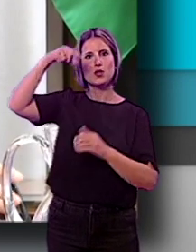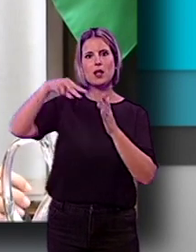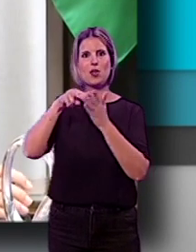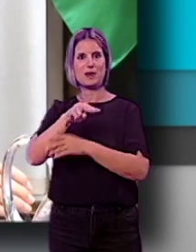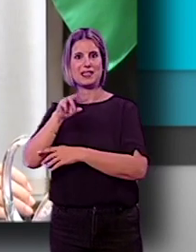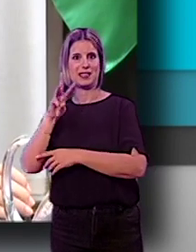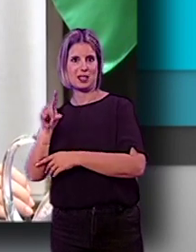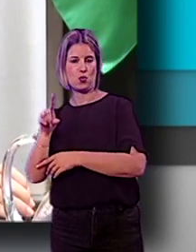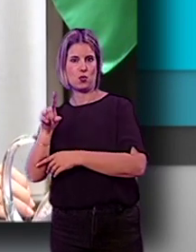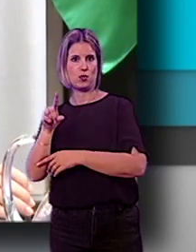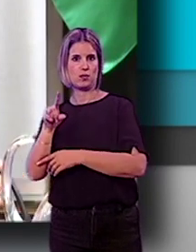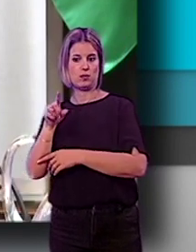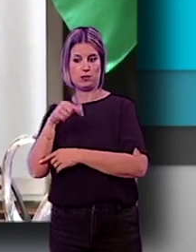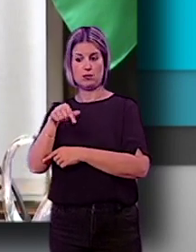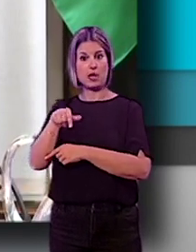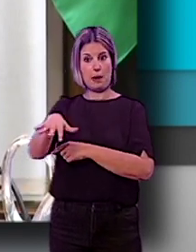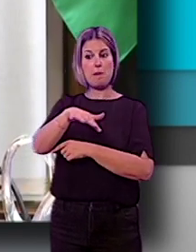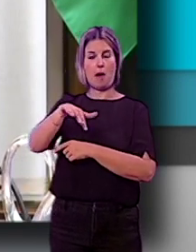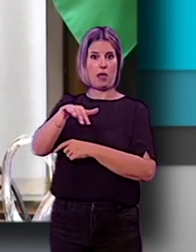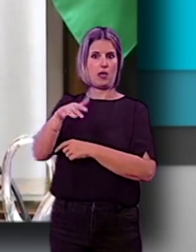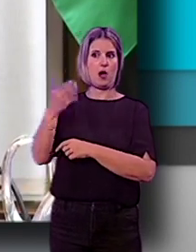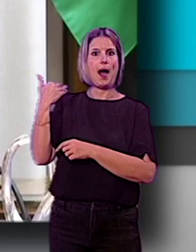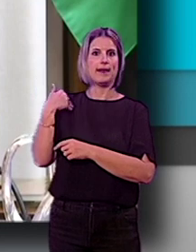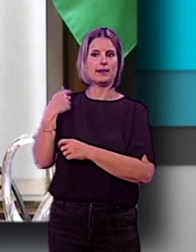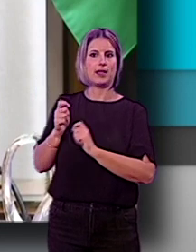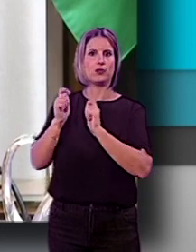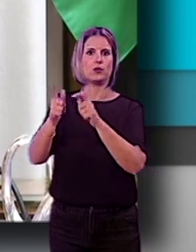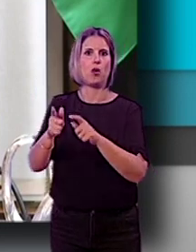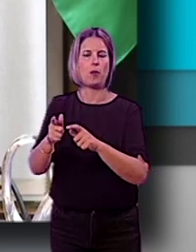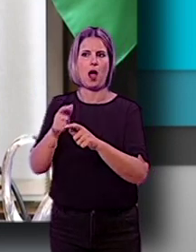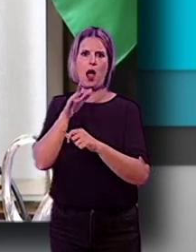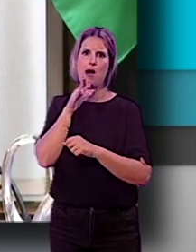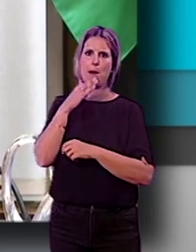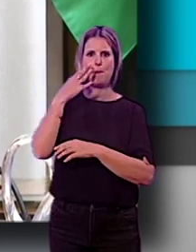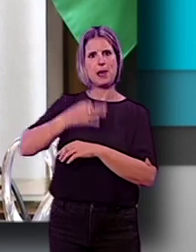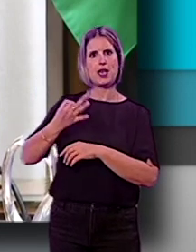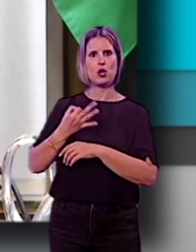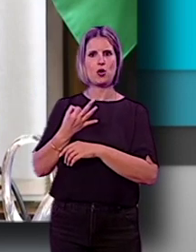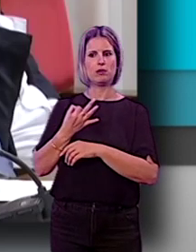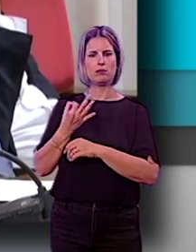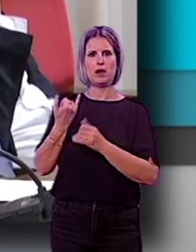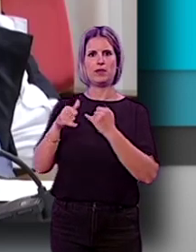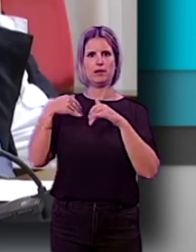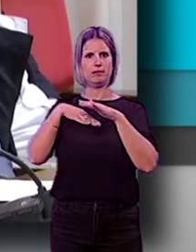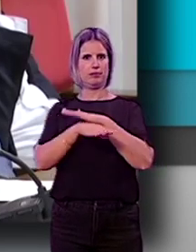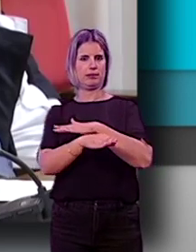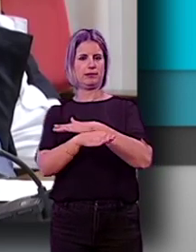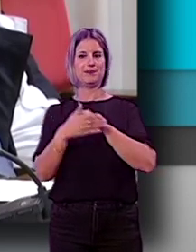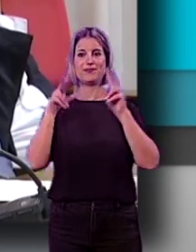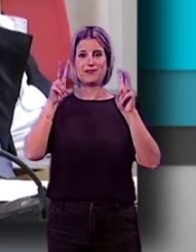y una seña de identidad que iba a ser este espacio escénico, pues ahora corre el riesgo de quedar en un cajón. El plan de